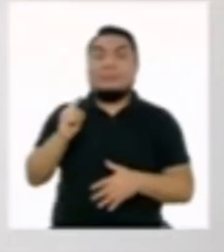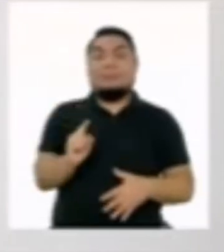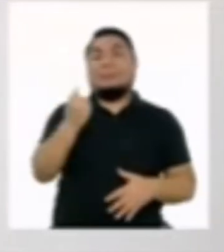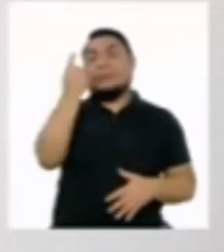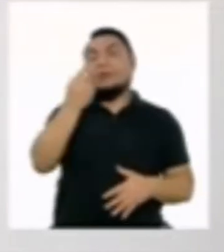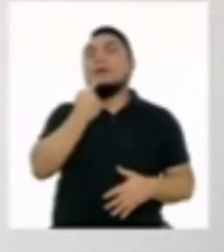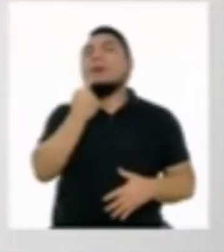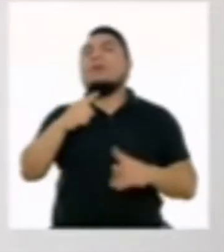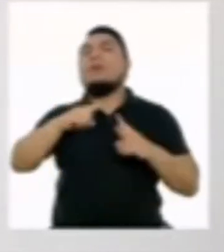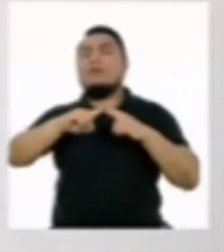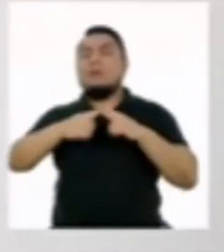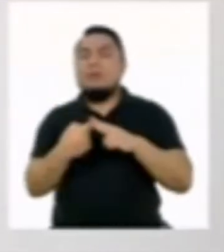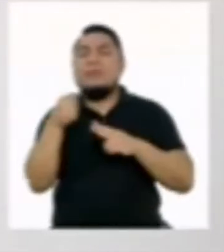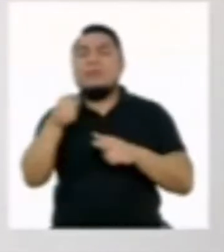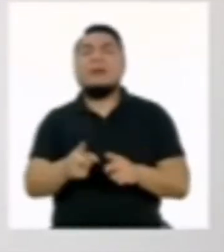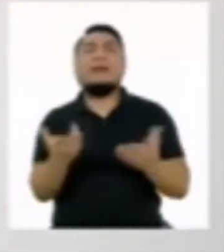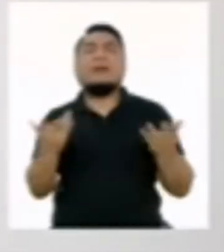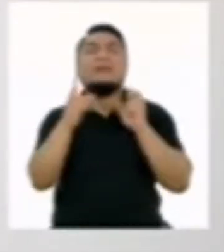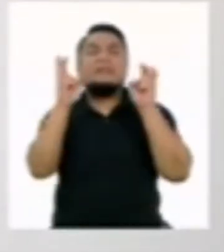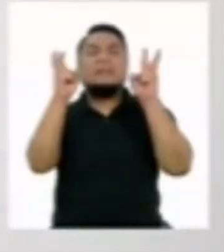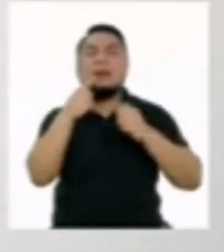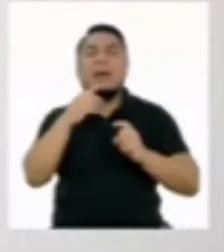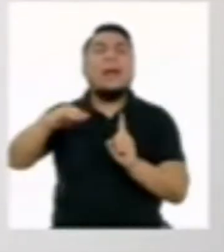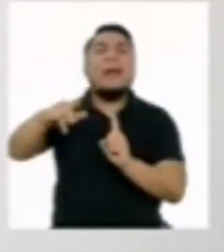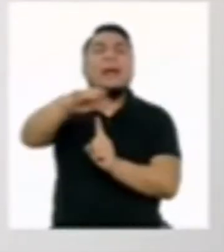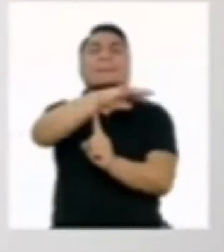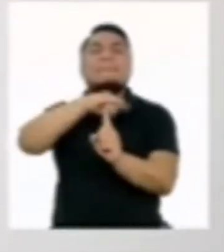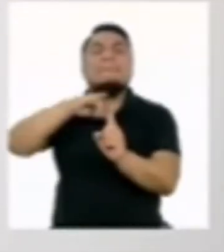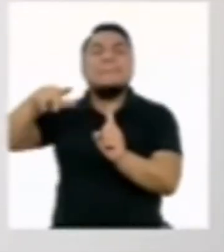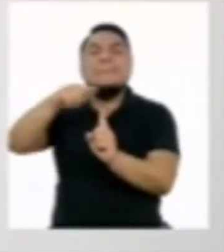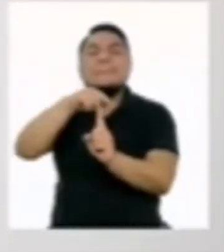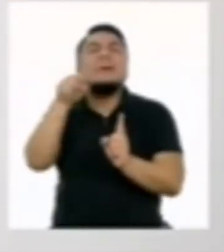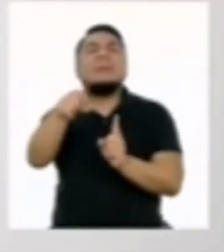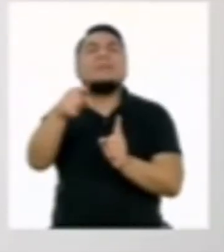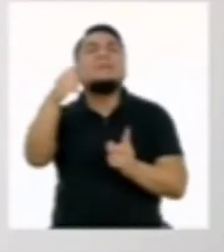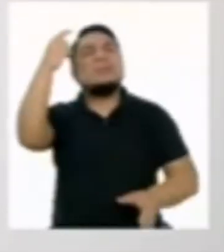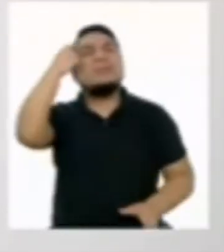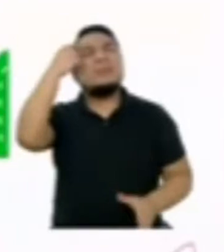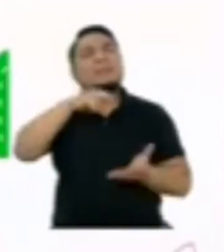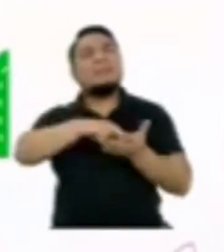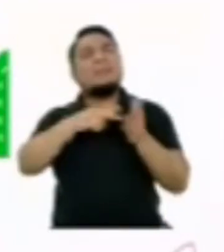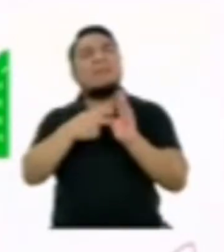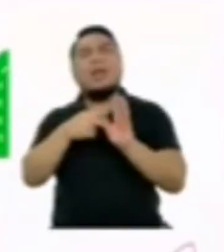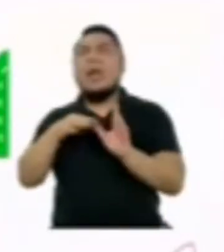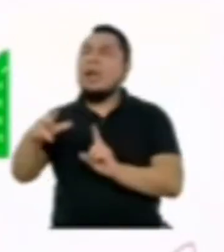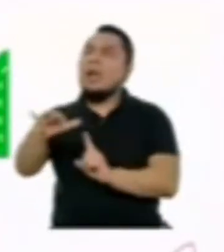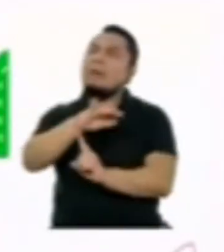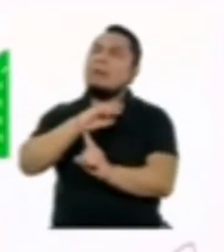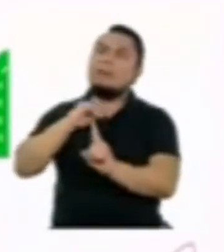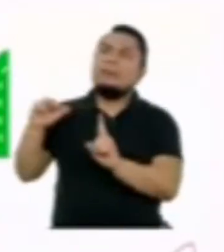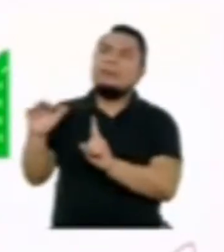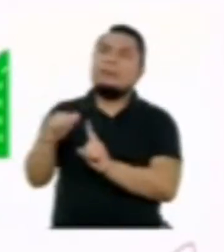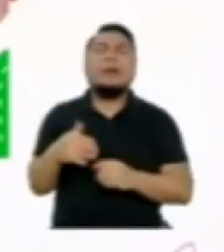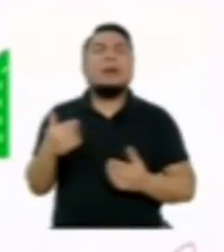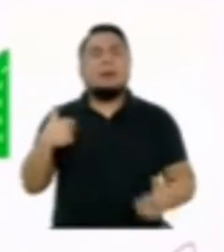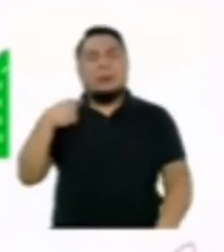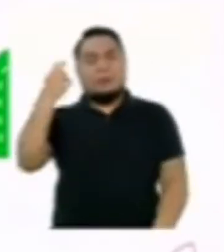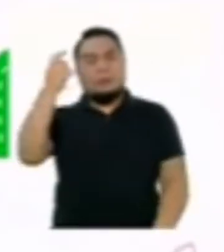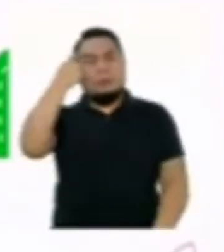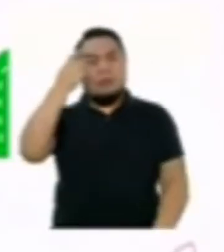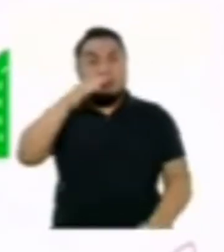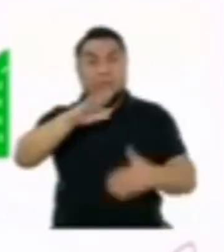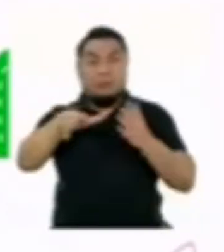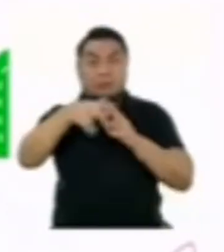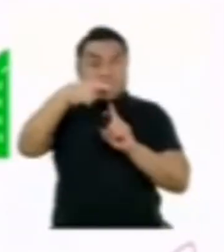lugar, comencemos con el término ambiente. ¿Qué te viene a la mente? Pienso que es todo lo que nos